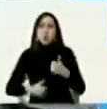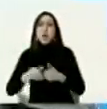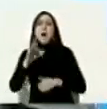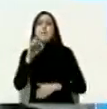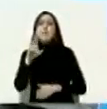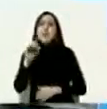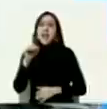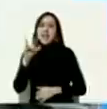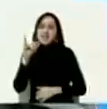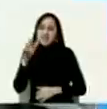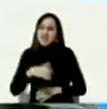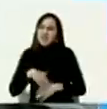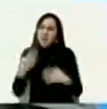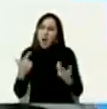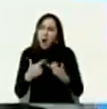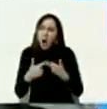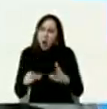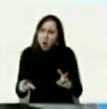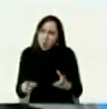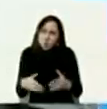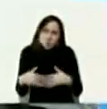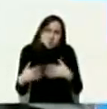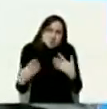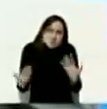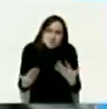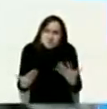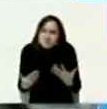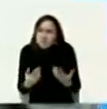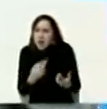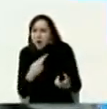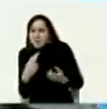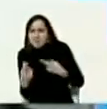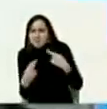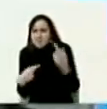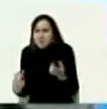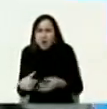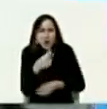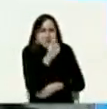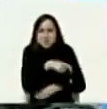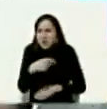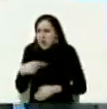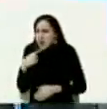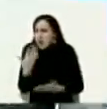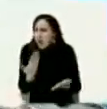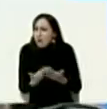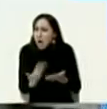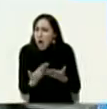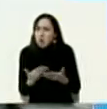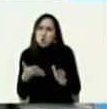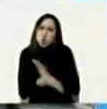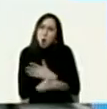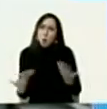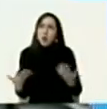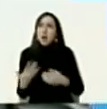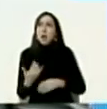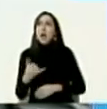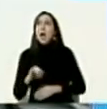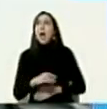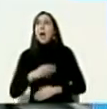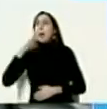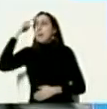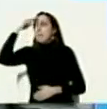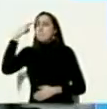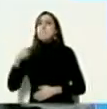saber si esta liberación guarda relación y si sus representantes han propuesto efectivamente que Guevara asista a México